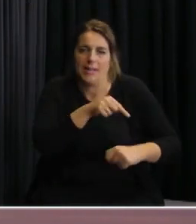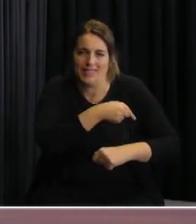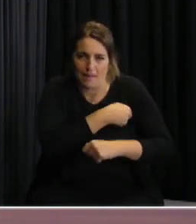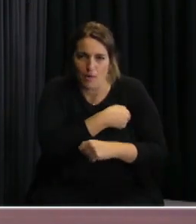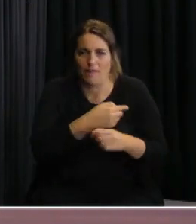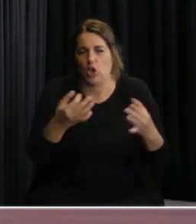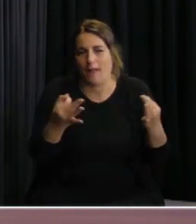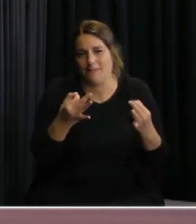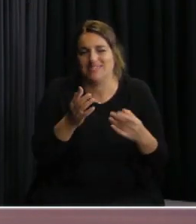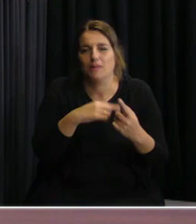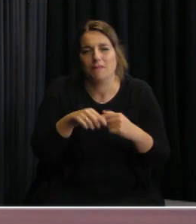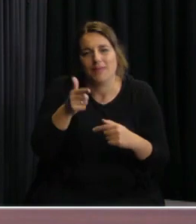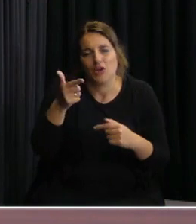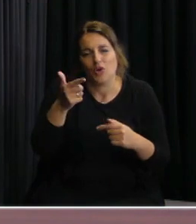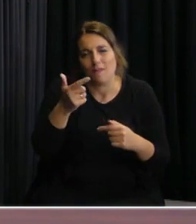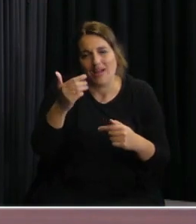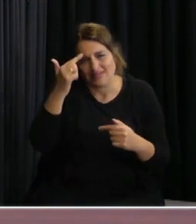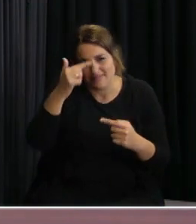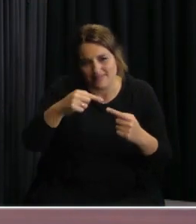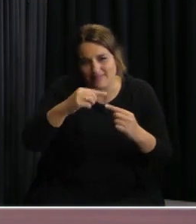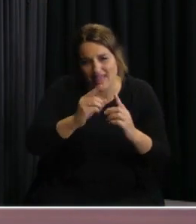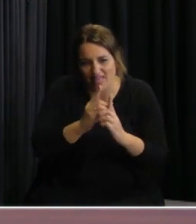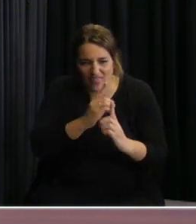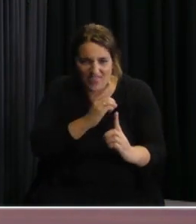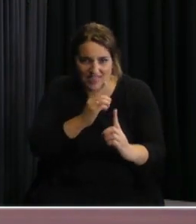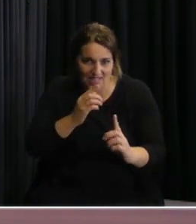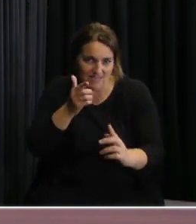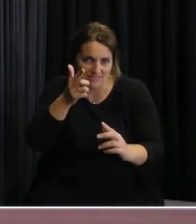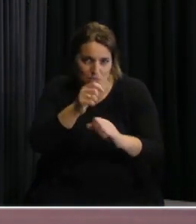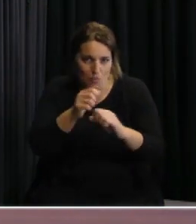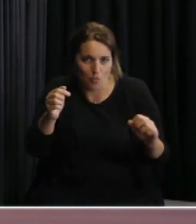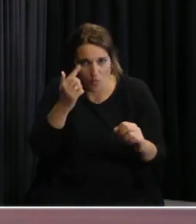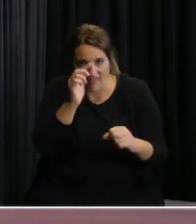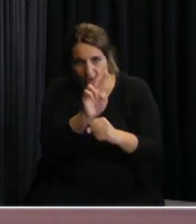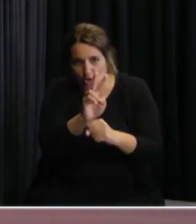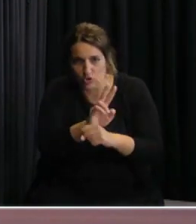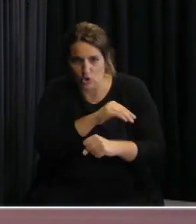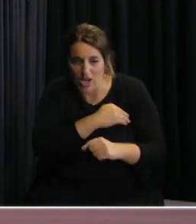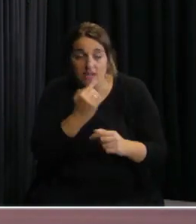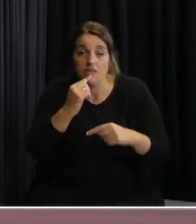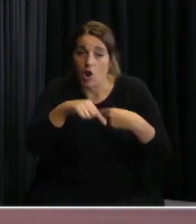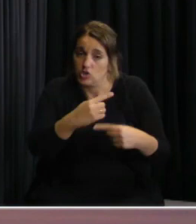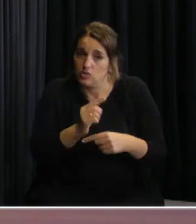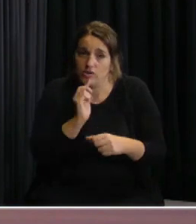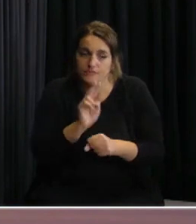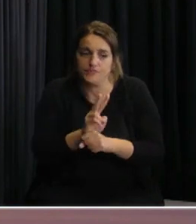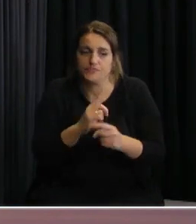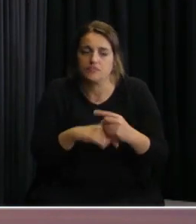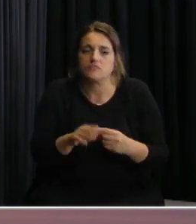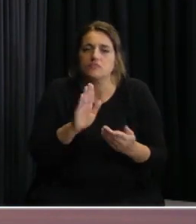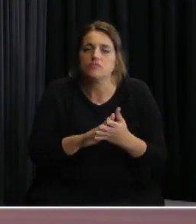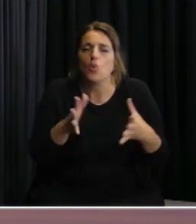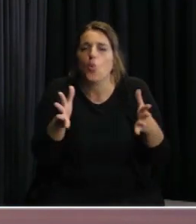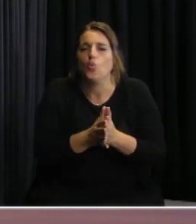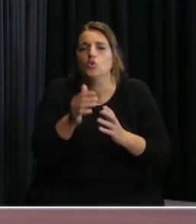temperatura a distancia y se van a proporcionar oxímetros de pulso para el seguimiento de estos pacientes en conjunto con